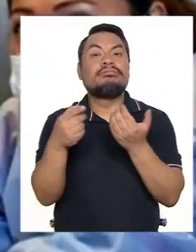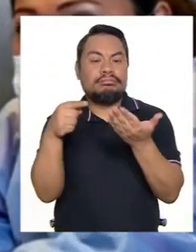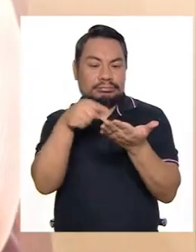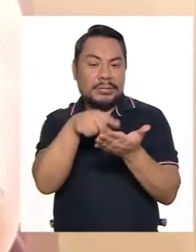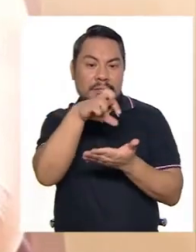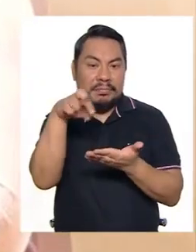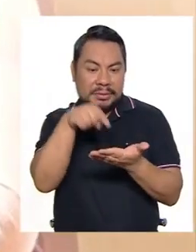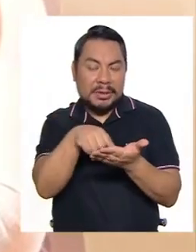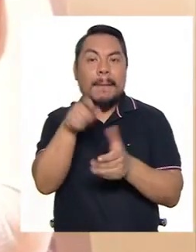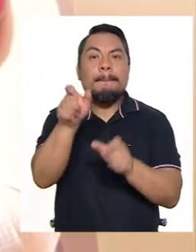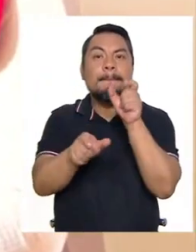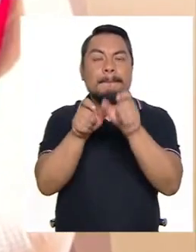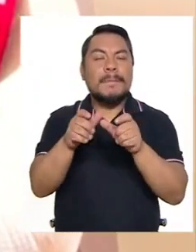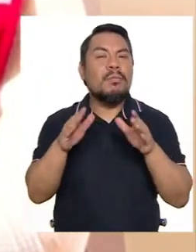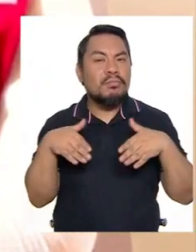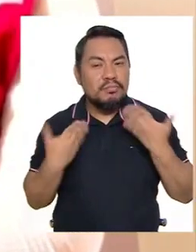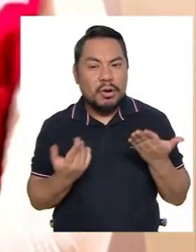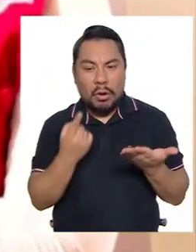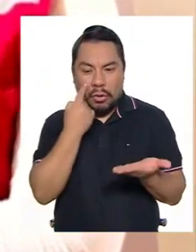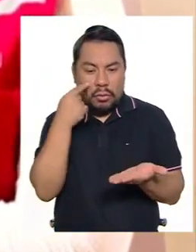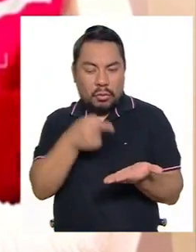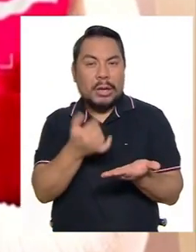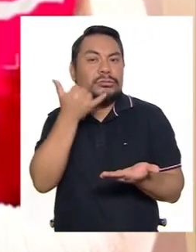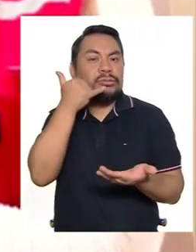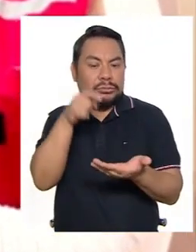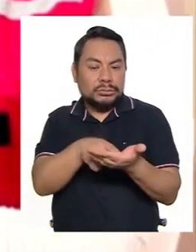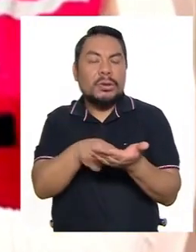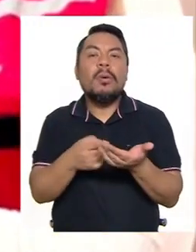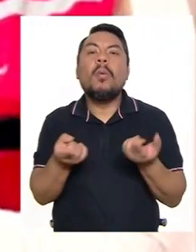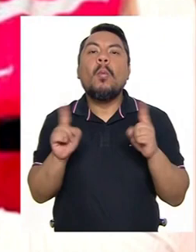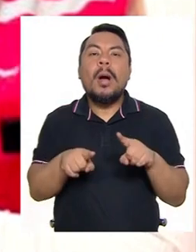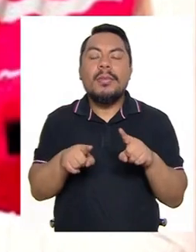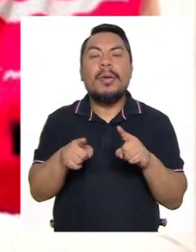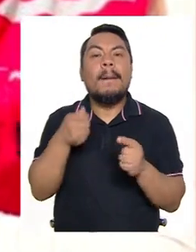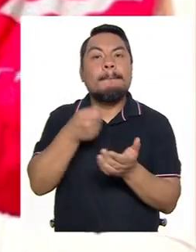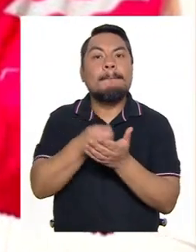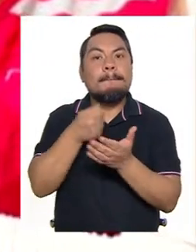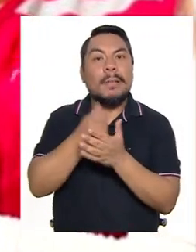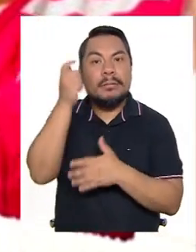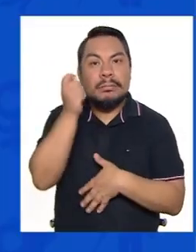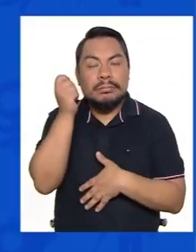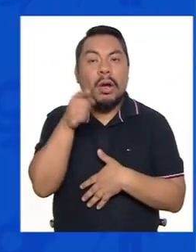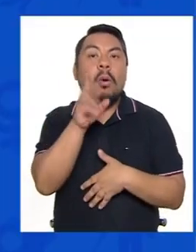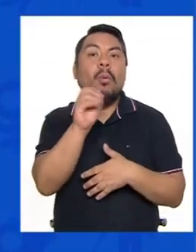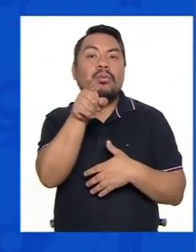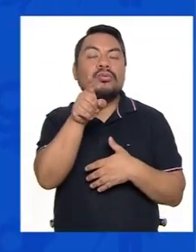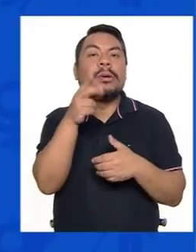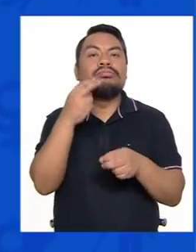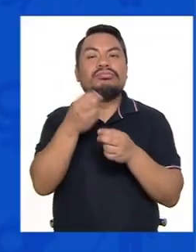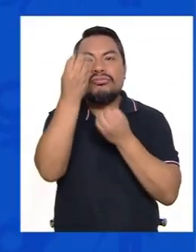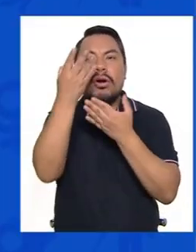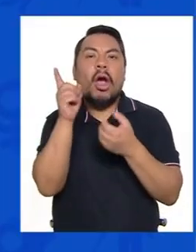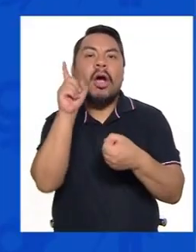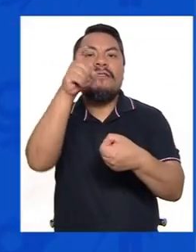digital que permite a sus usuarios conocer desde el celular las fechas de pago de la pensión. Los datos de su afiliación y, en el caso de